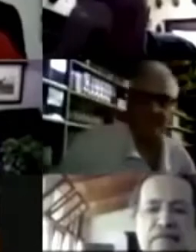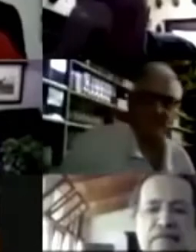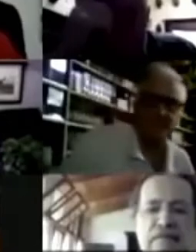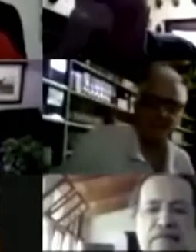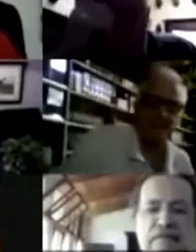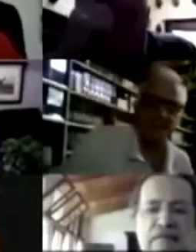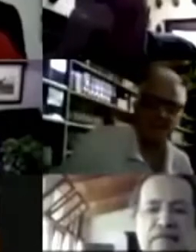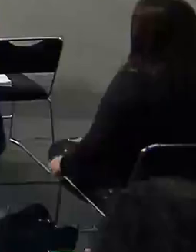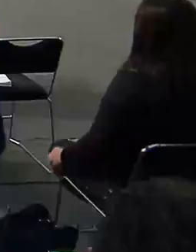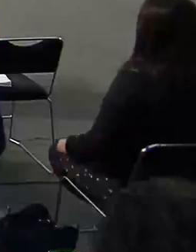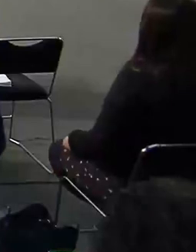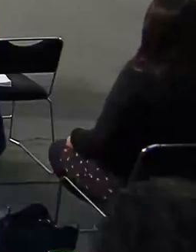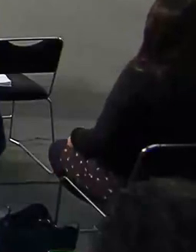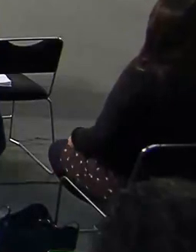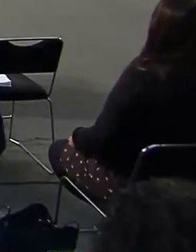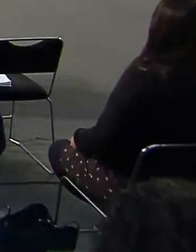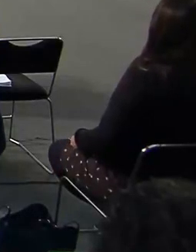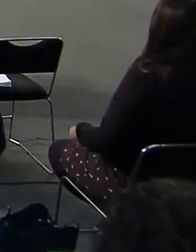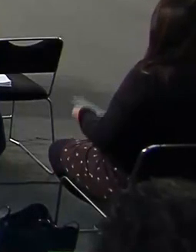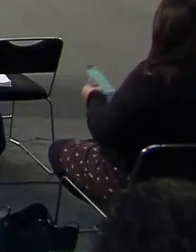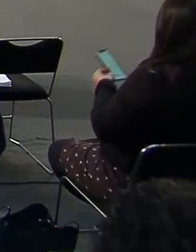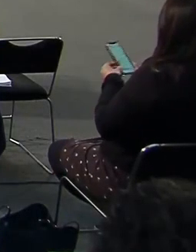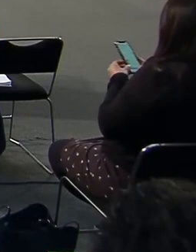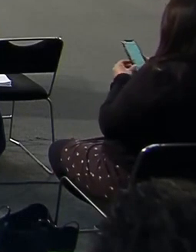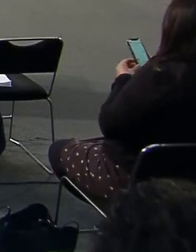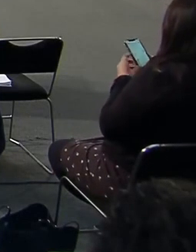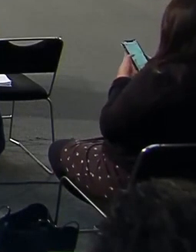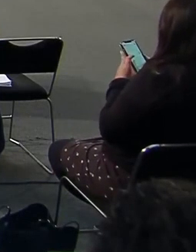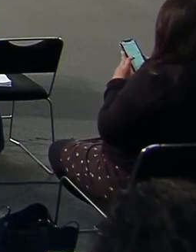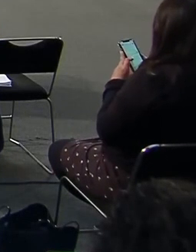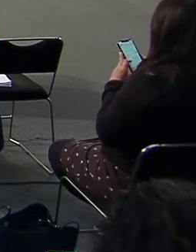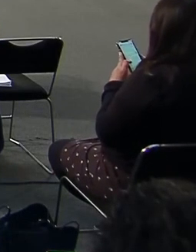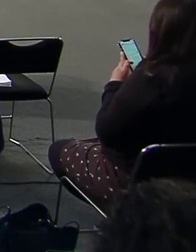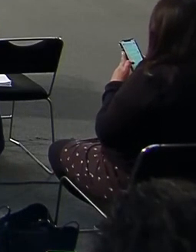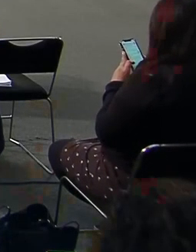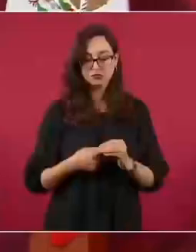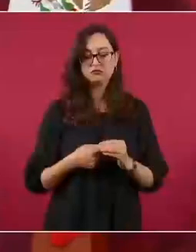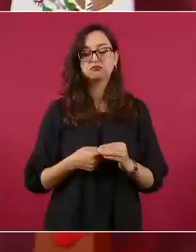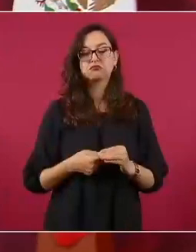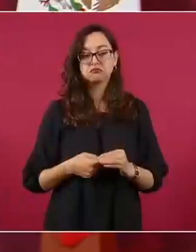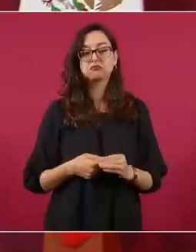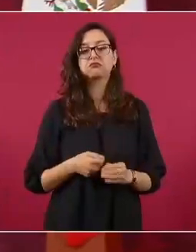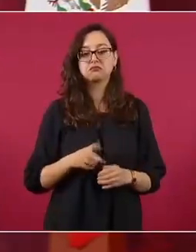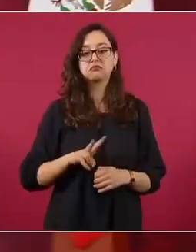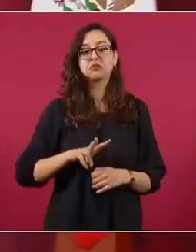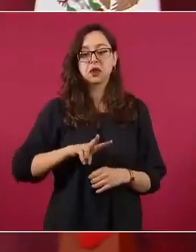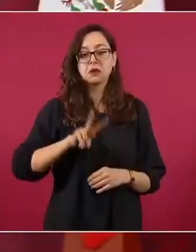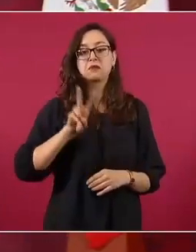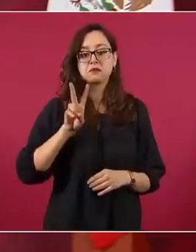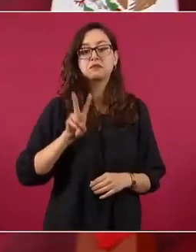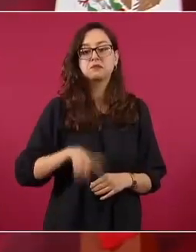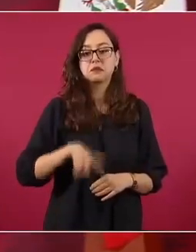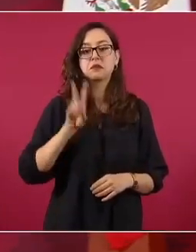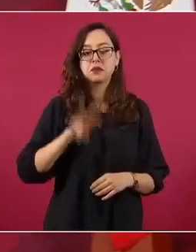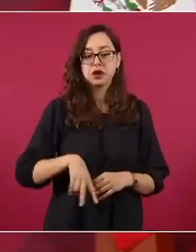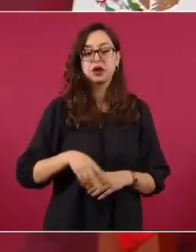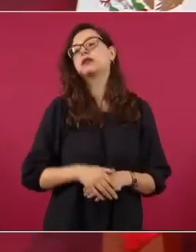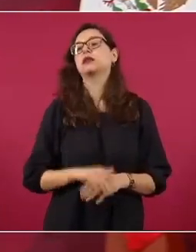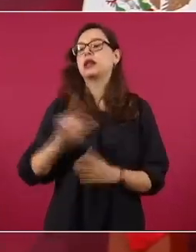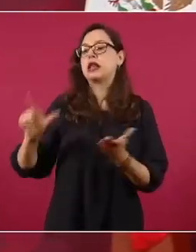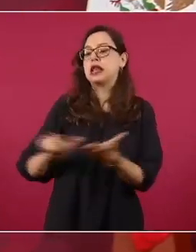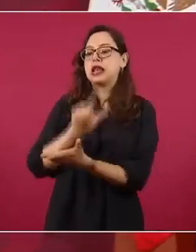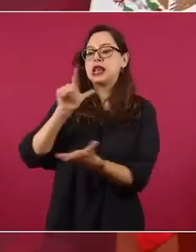guardia nacional, la ley de… todas, es cierto. La ley de remuneración, ¿qué es la ley de